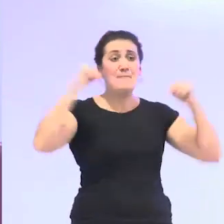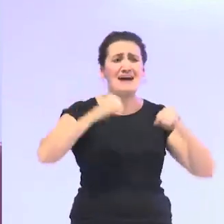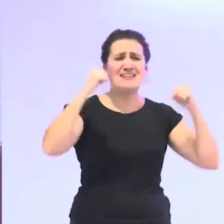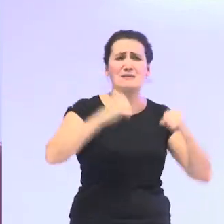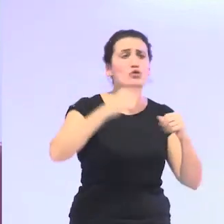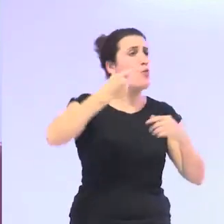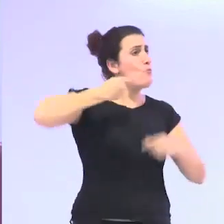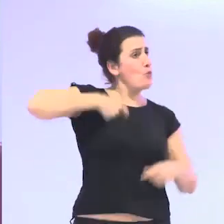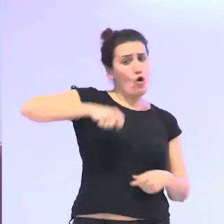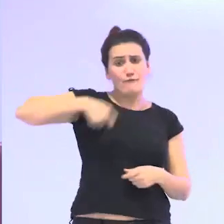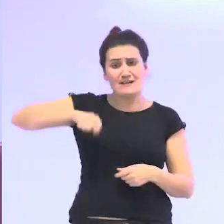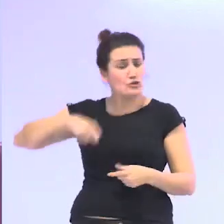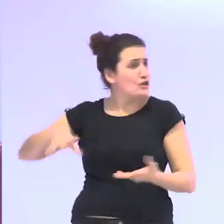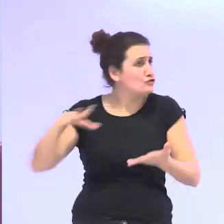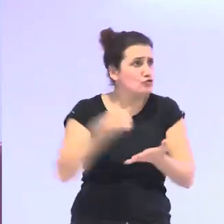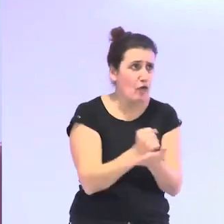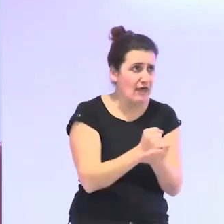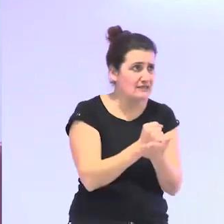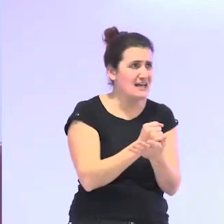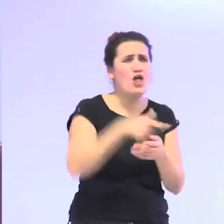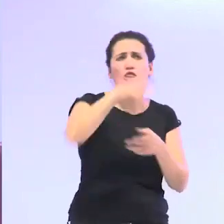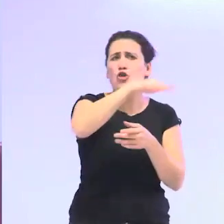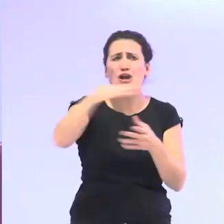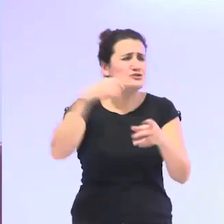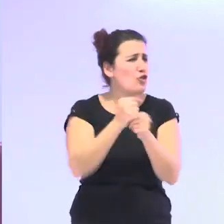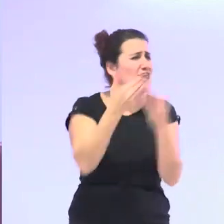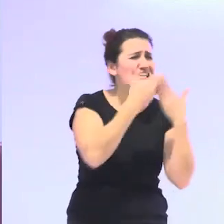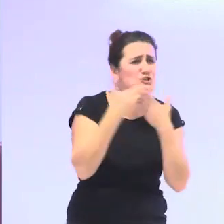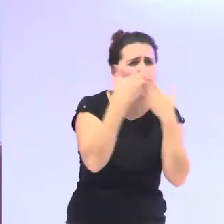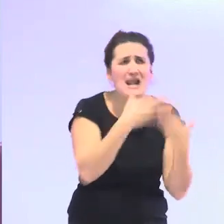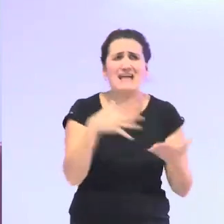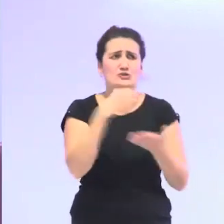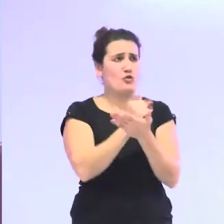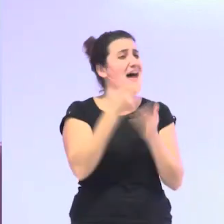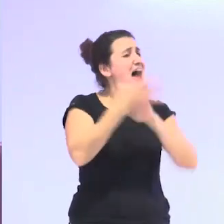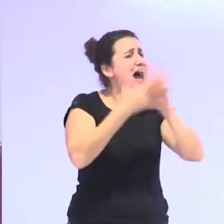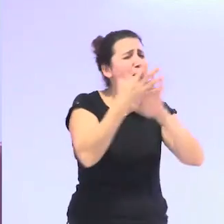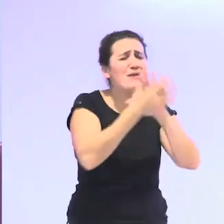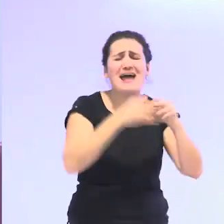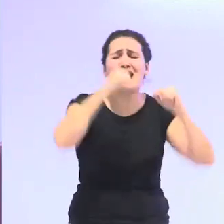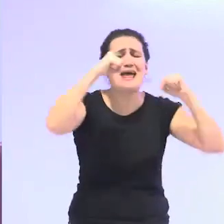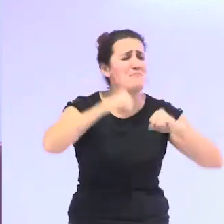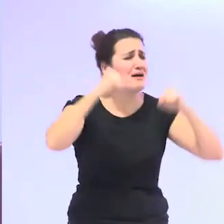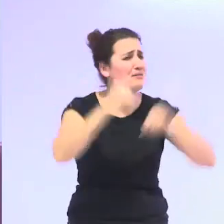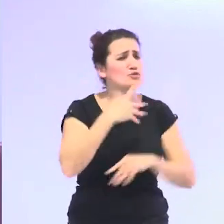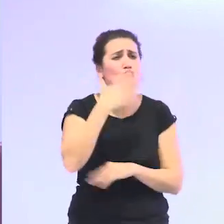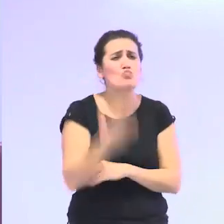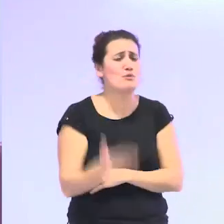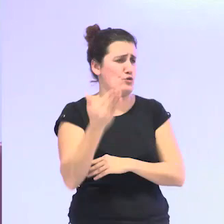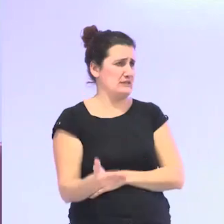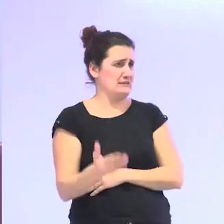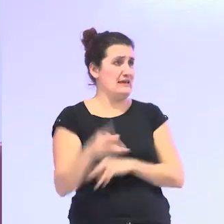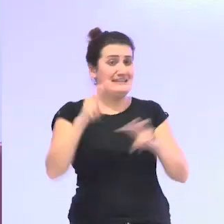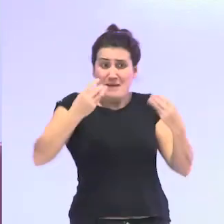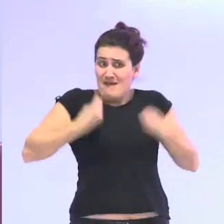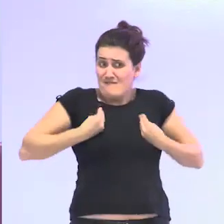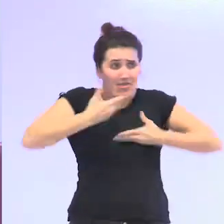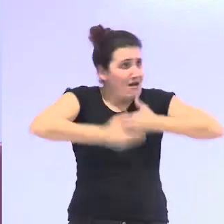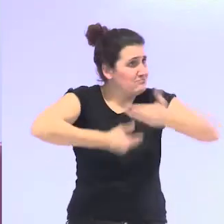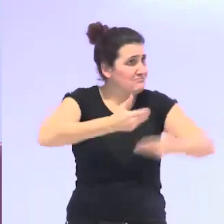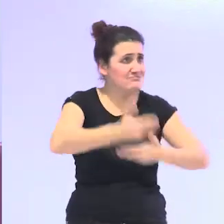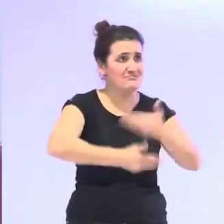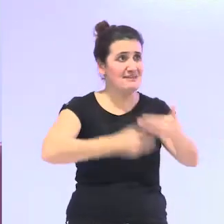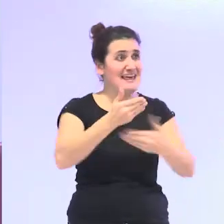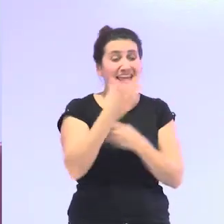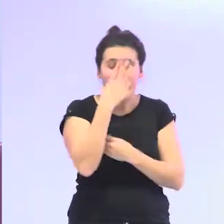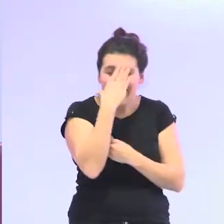todas las profesiones a todos los lugares a las escuelas hay que hablar de envejecimiento con la idea de que es un curso vital y hay